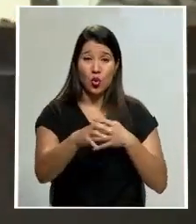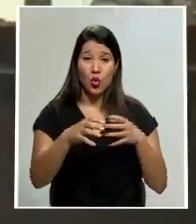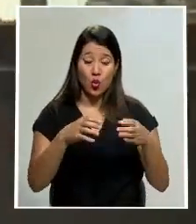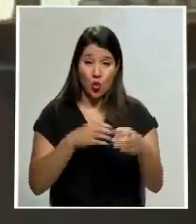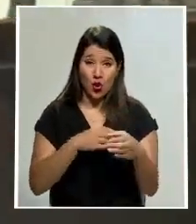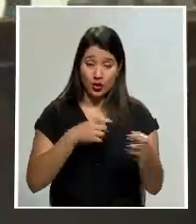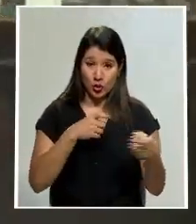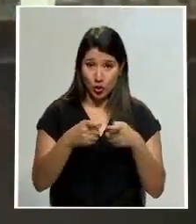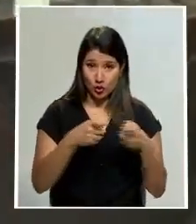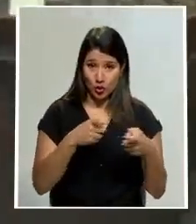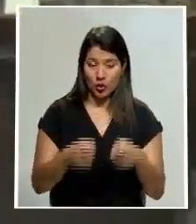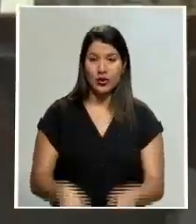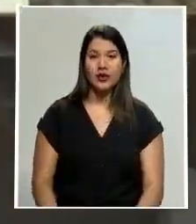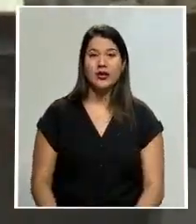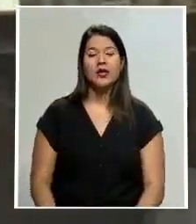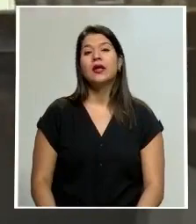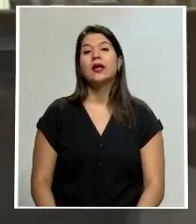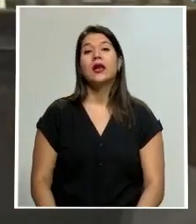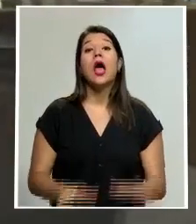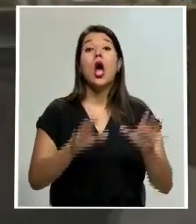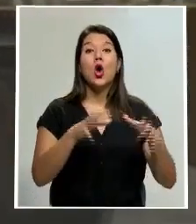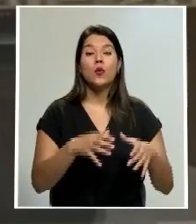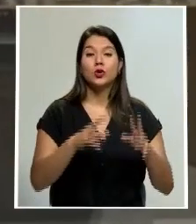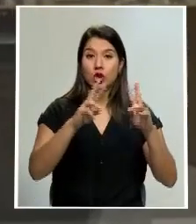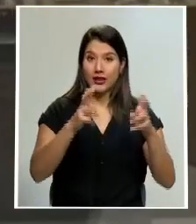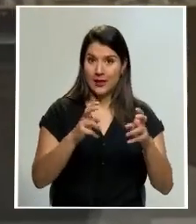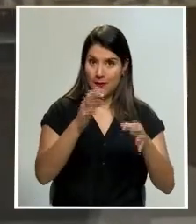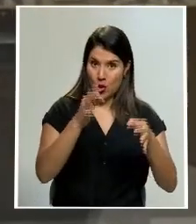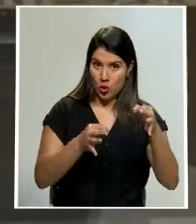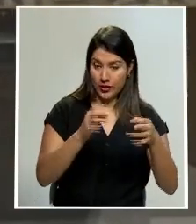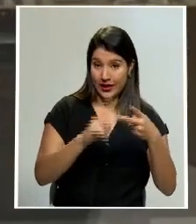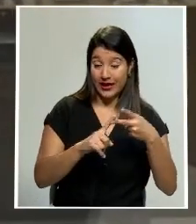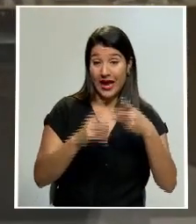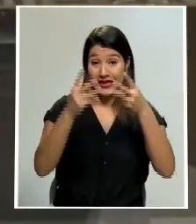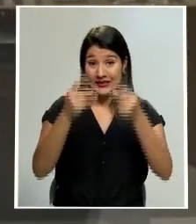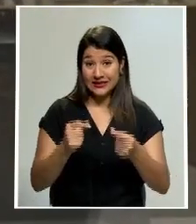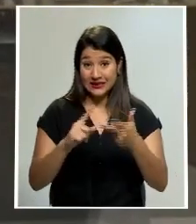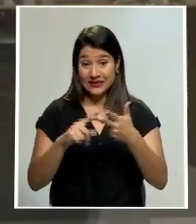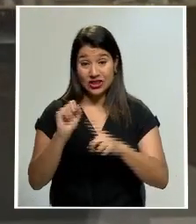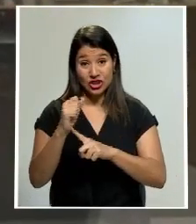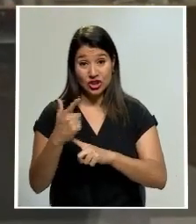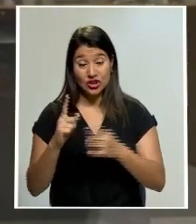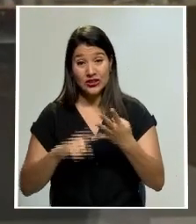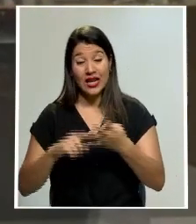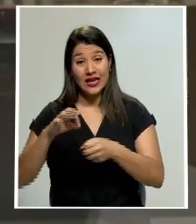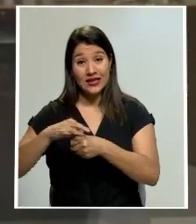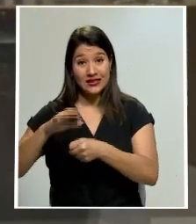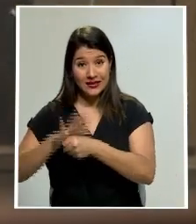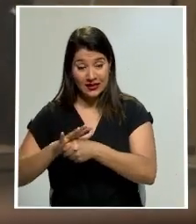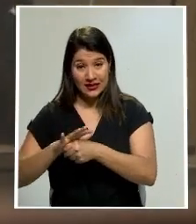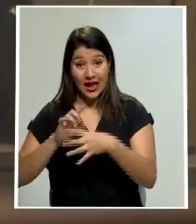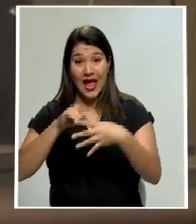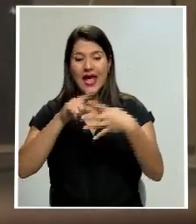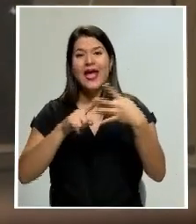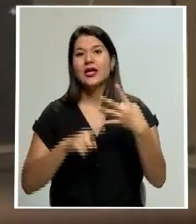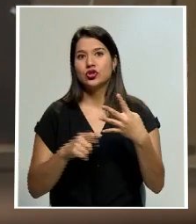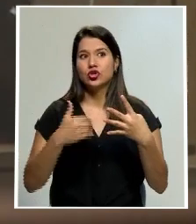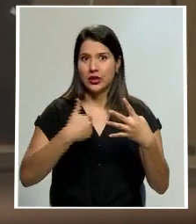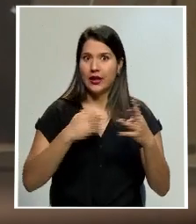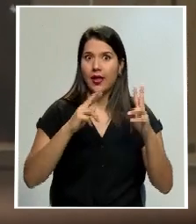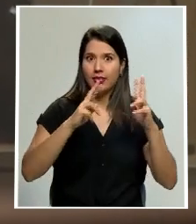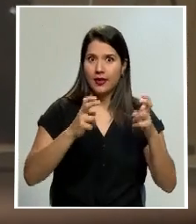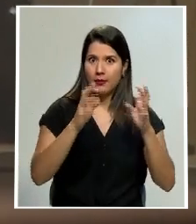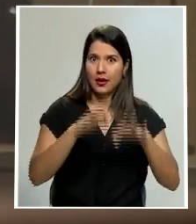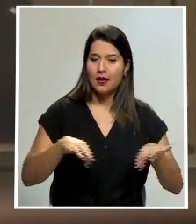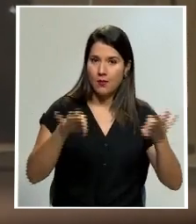sesiones legislativas. Se trata de la Comisión de Asuntos Jurídicos, Hacendarios, Sociales y Agropecuarios, quienes tenían agendas de temas